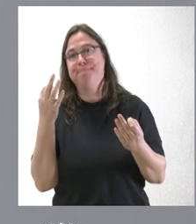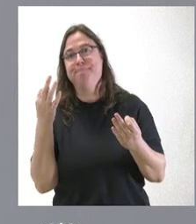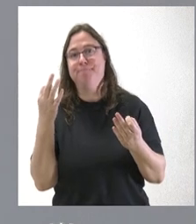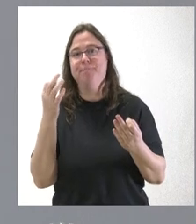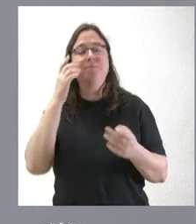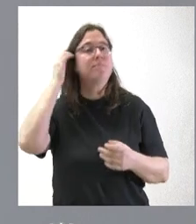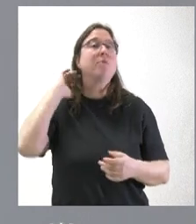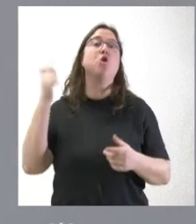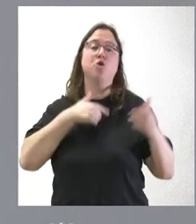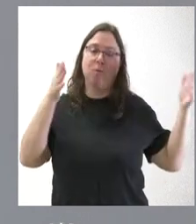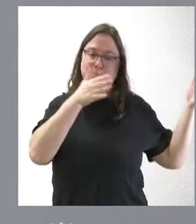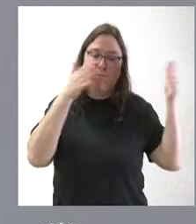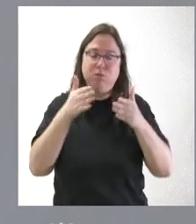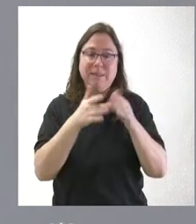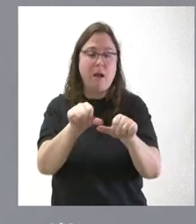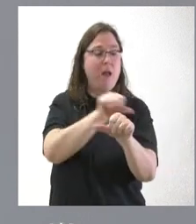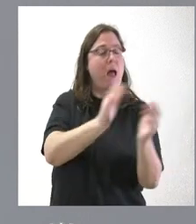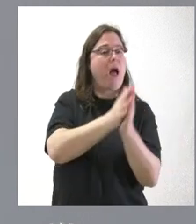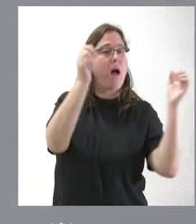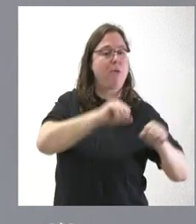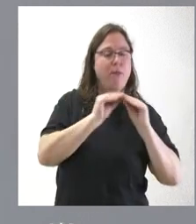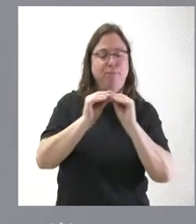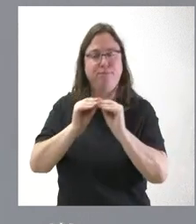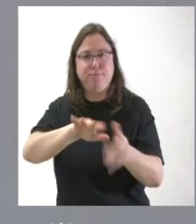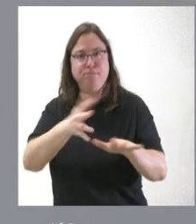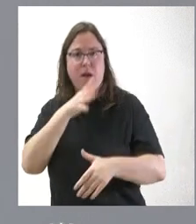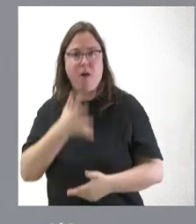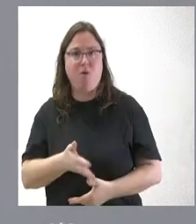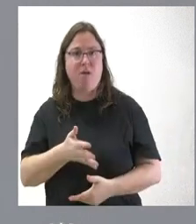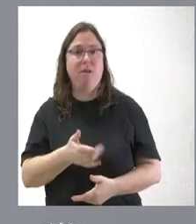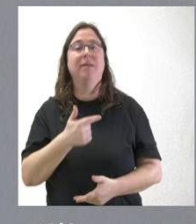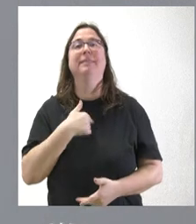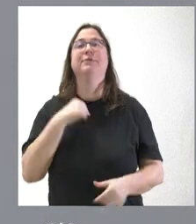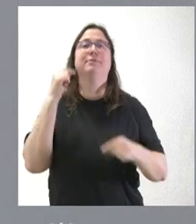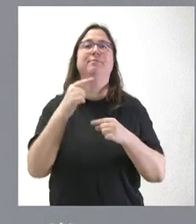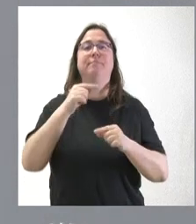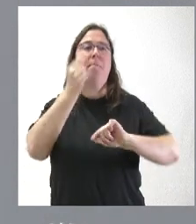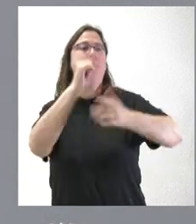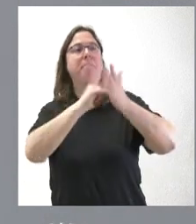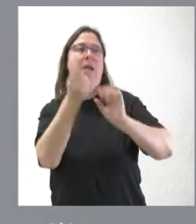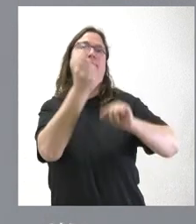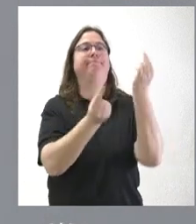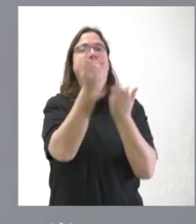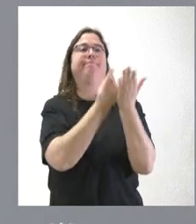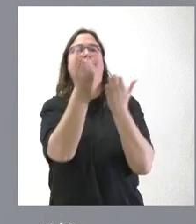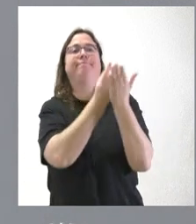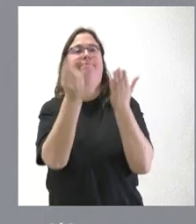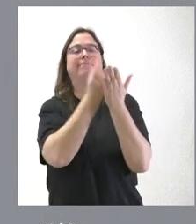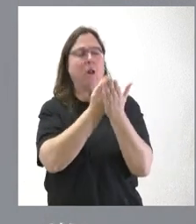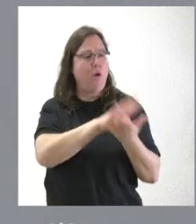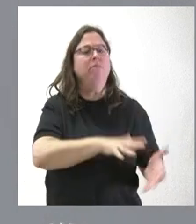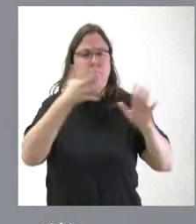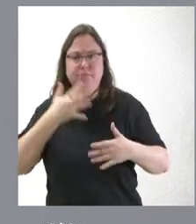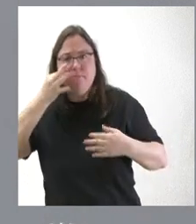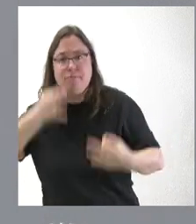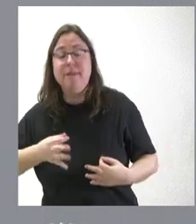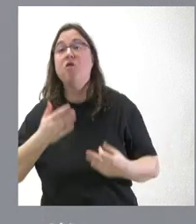plena dedicación es ejecutar lo que hemos aprobado y lo que hemos acordado. No se trata de estar todo el día diseñando el Plan. Hemos pasado a la fase de ejecución. Yo, en todo caso, lo